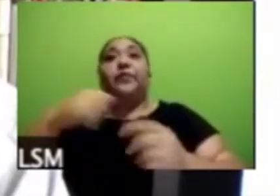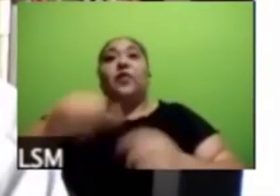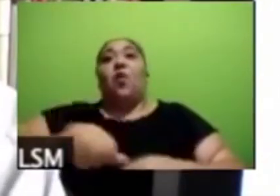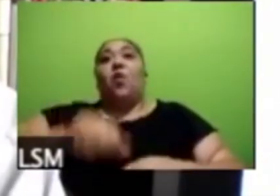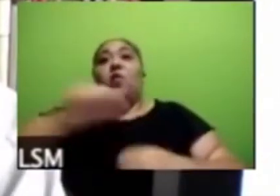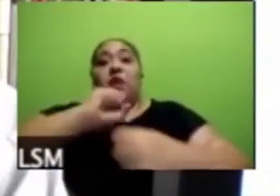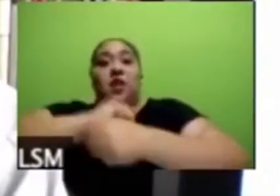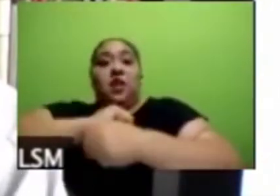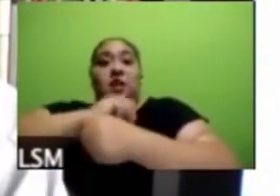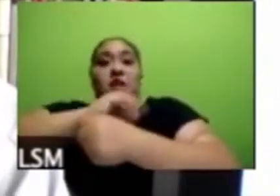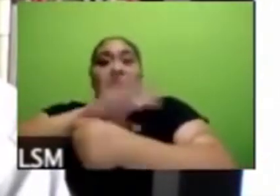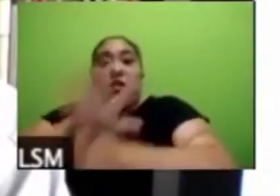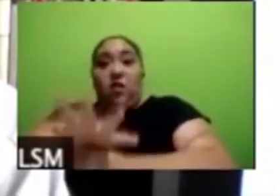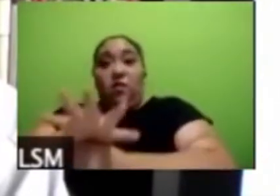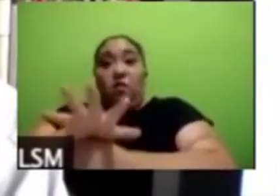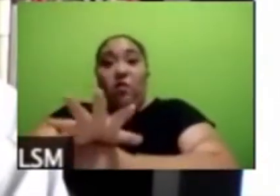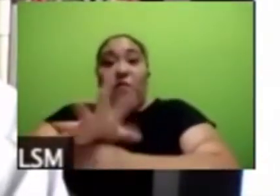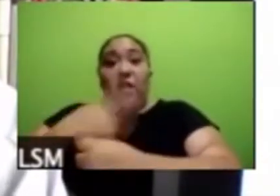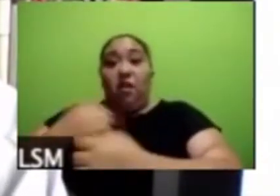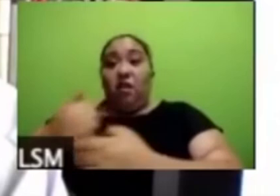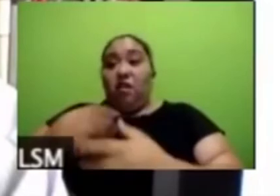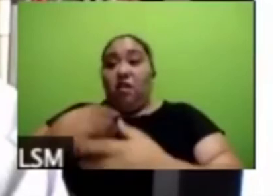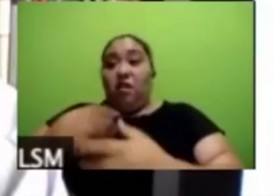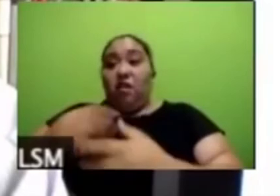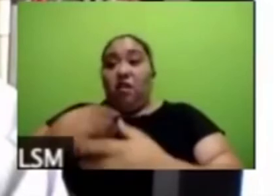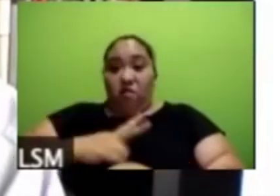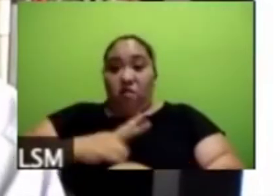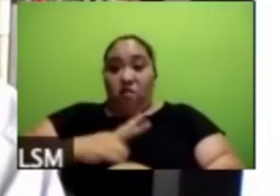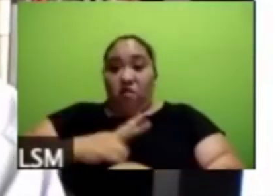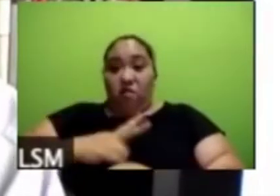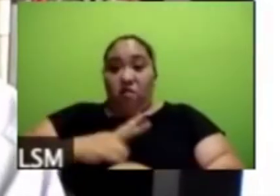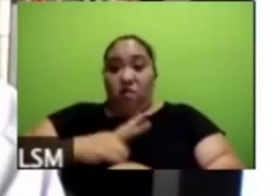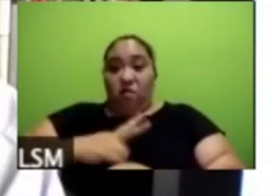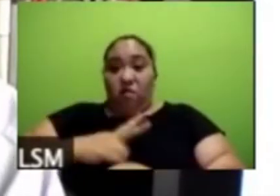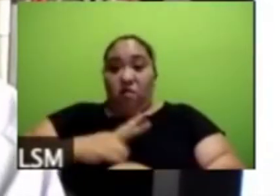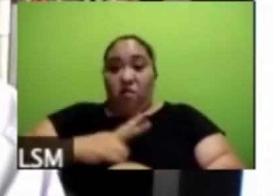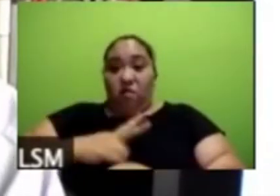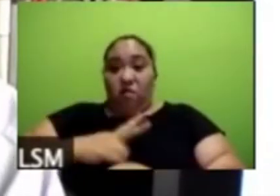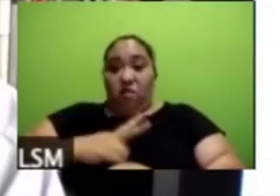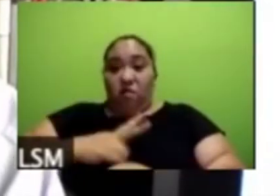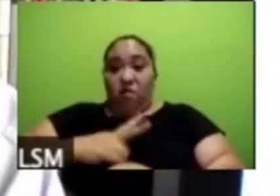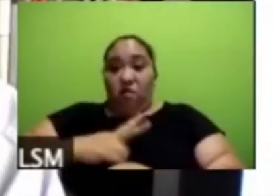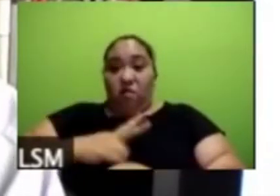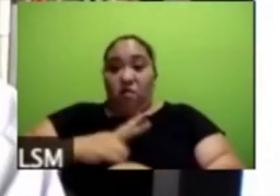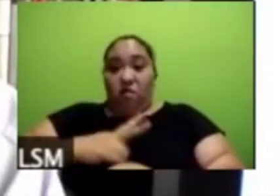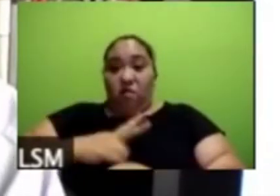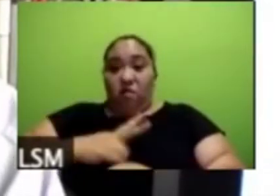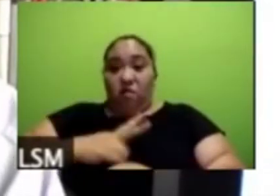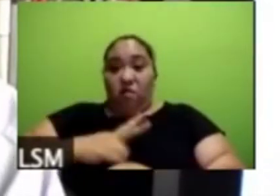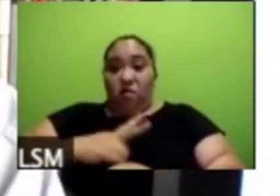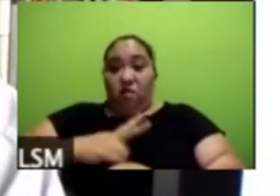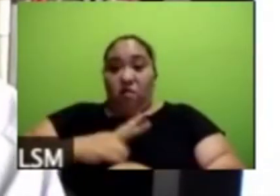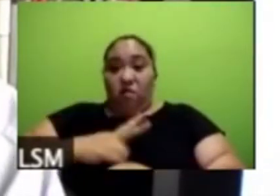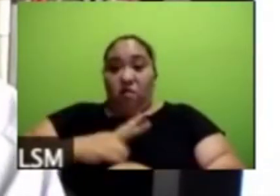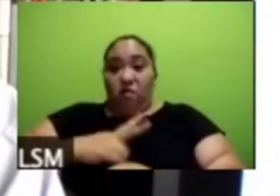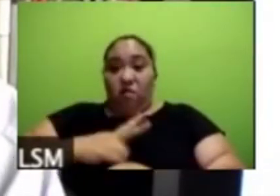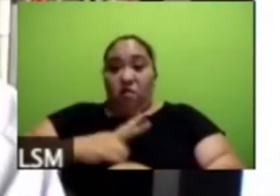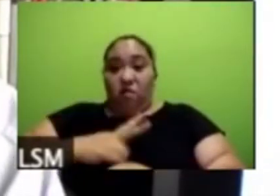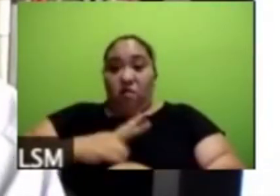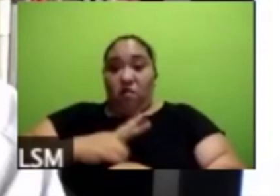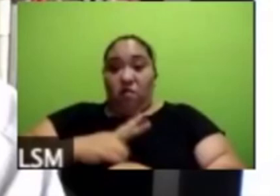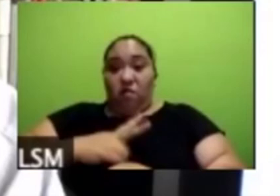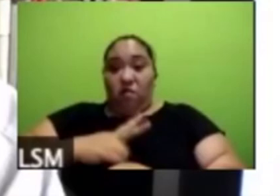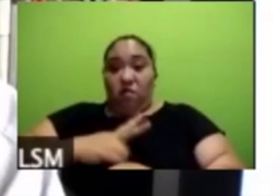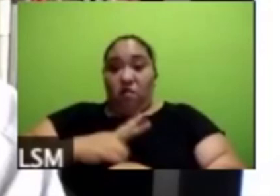para quedarse y vamos a tener rebrotes probablemente o alguna situación entonces el tema de salud